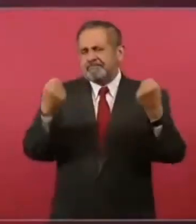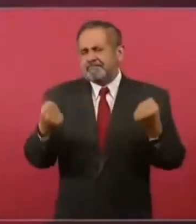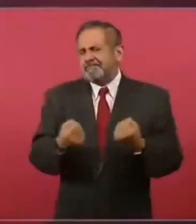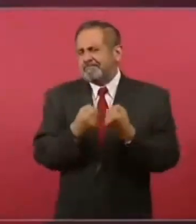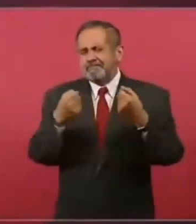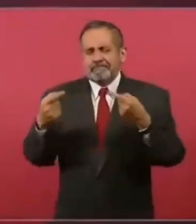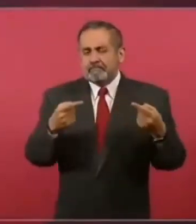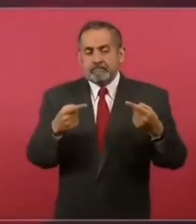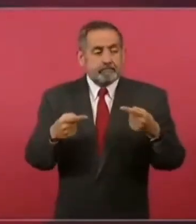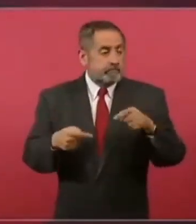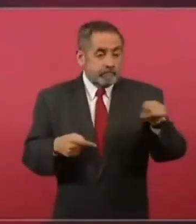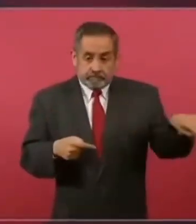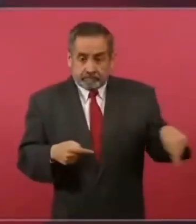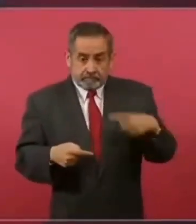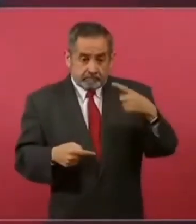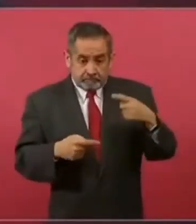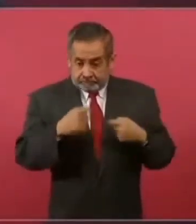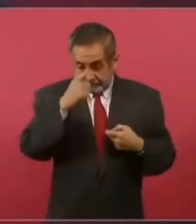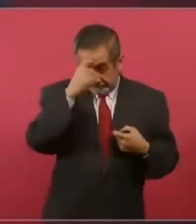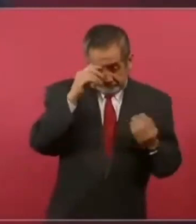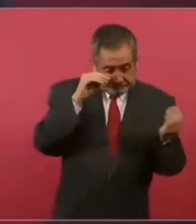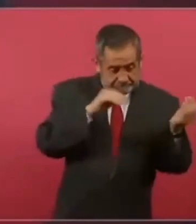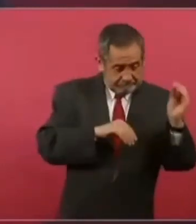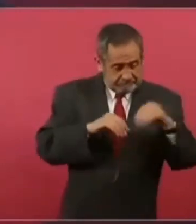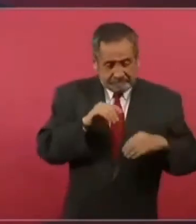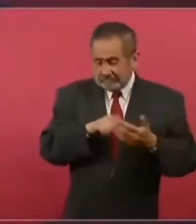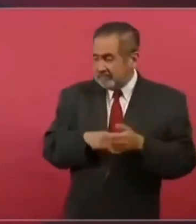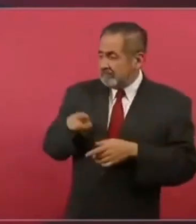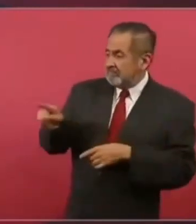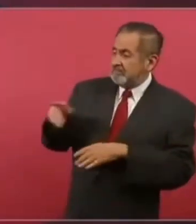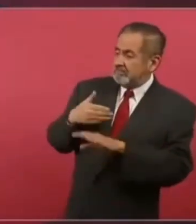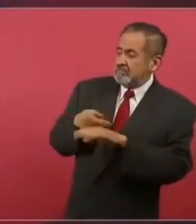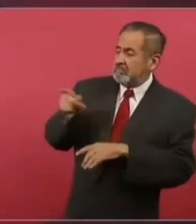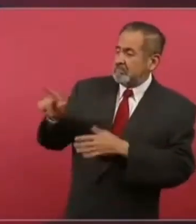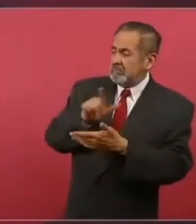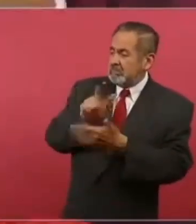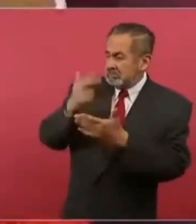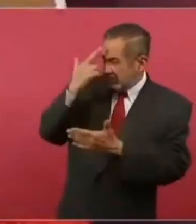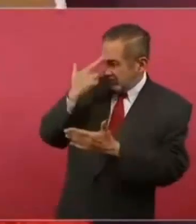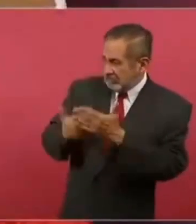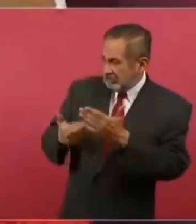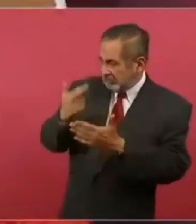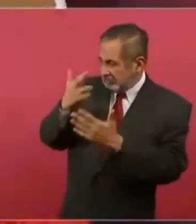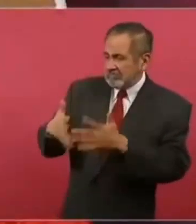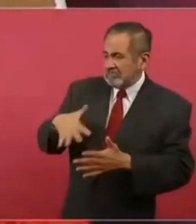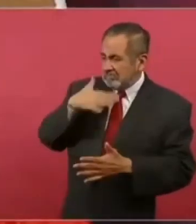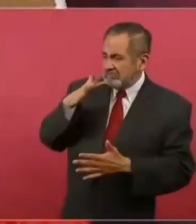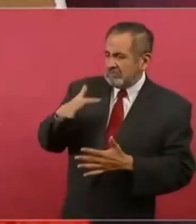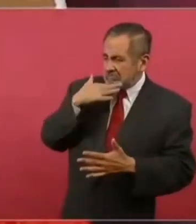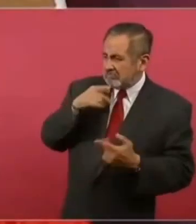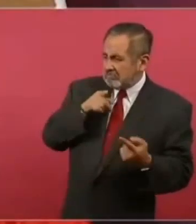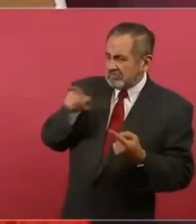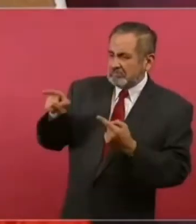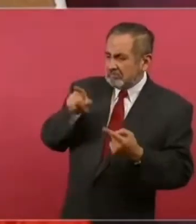una serie de delitos, le inventan de que